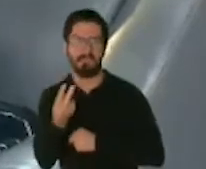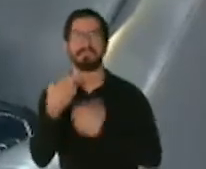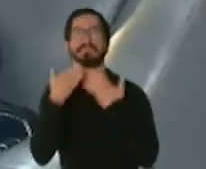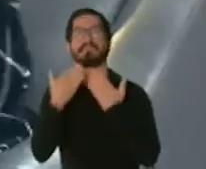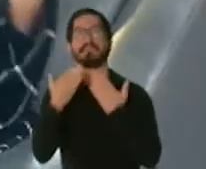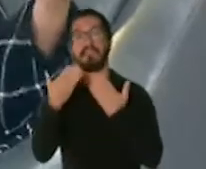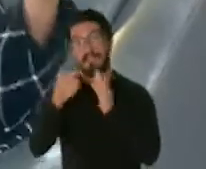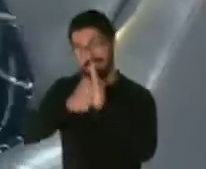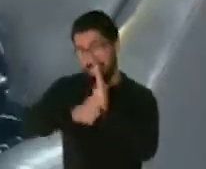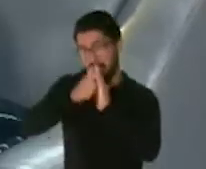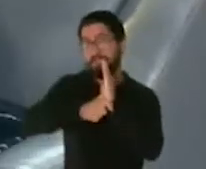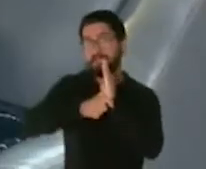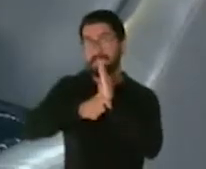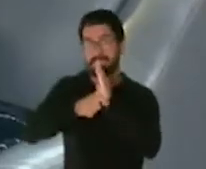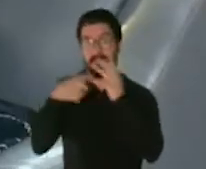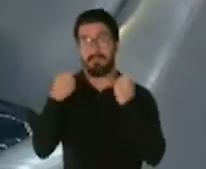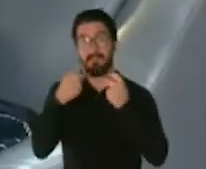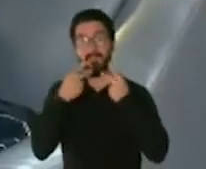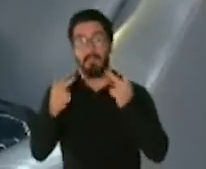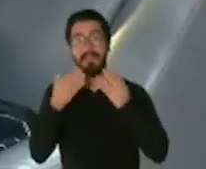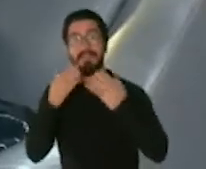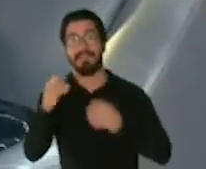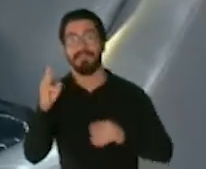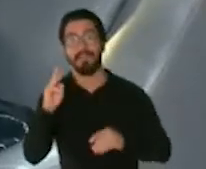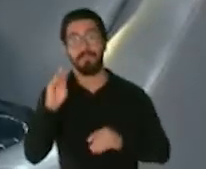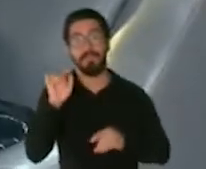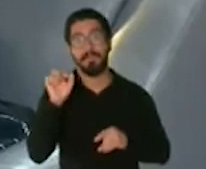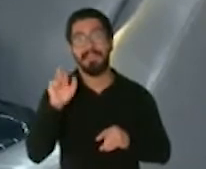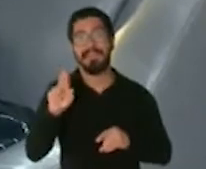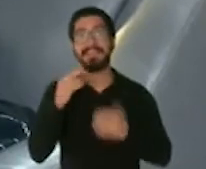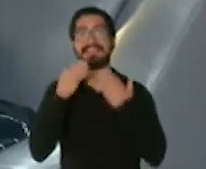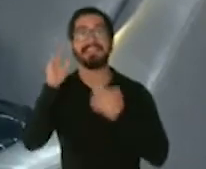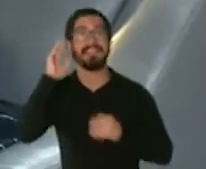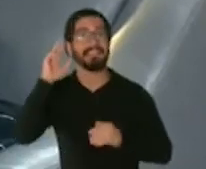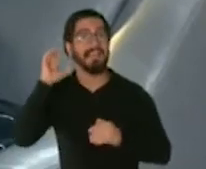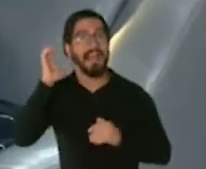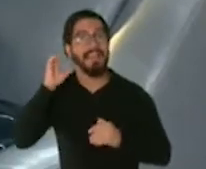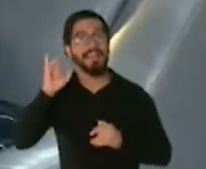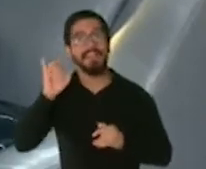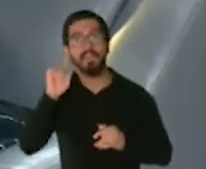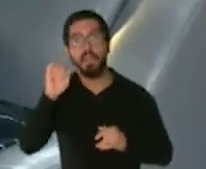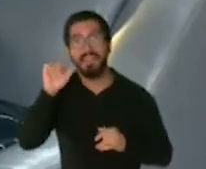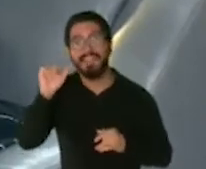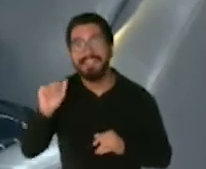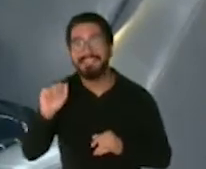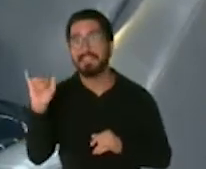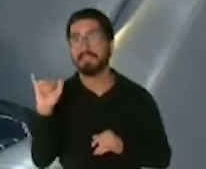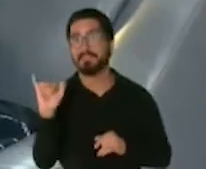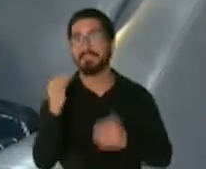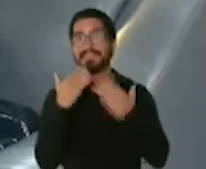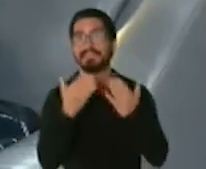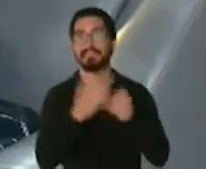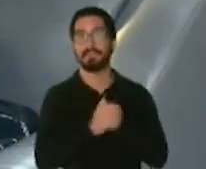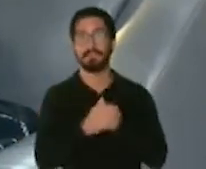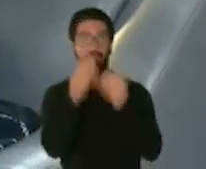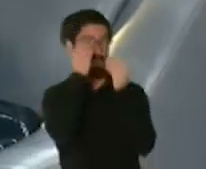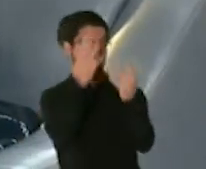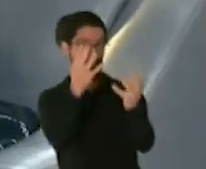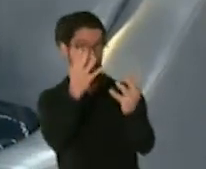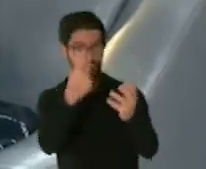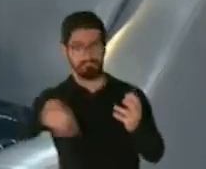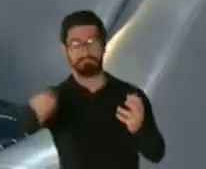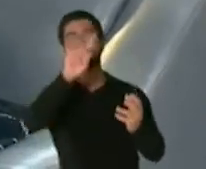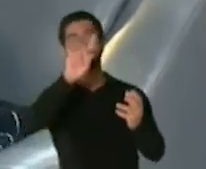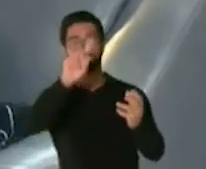WIPR gracias a Radio Isla por habernos unido en esta única edición pero les quiero dejar con estas palabras lo